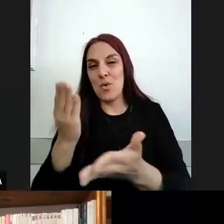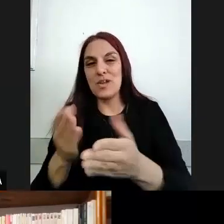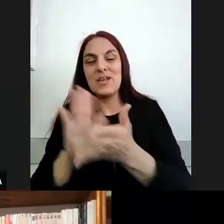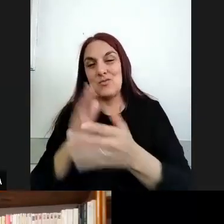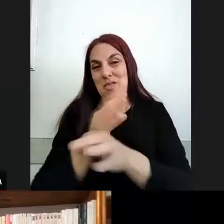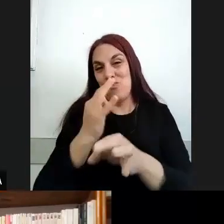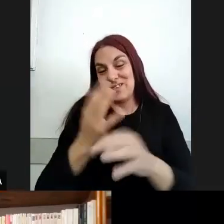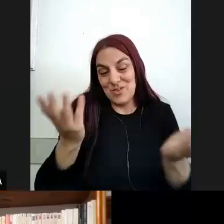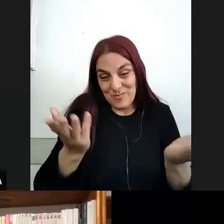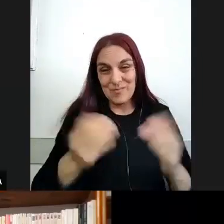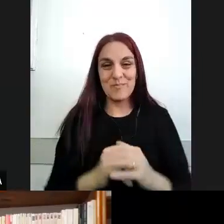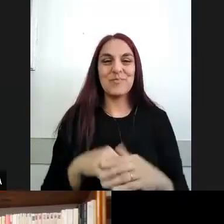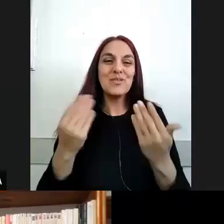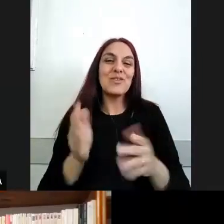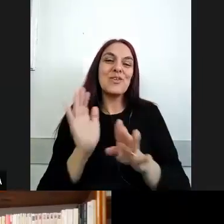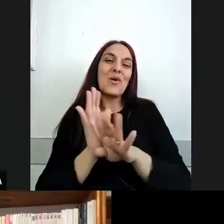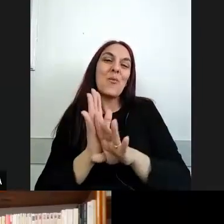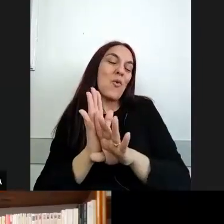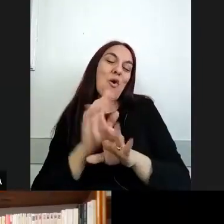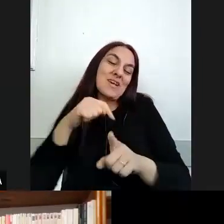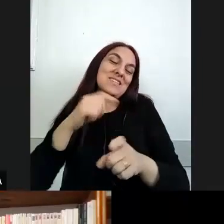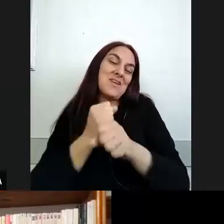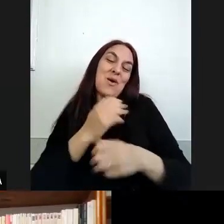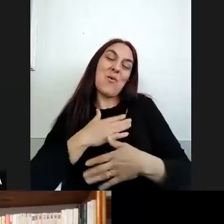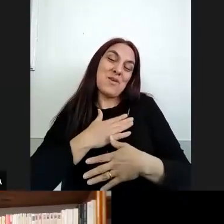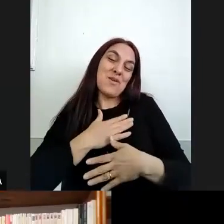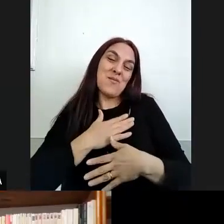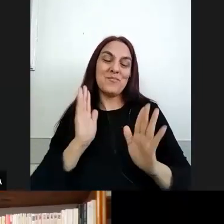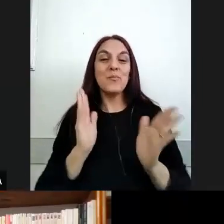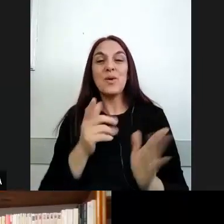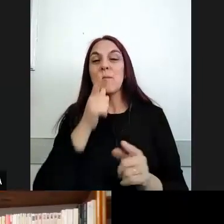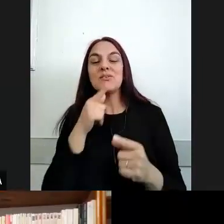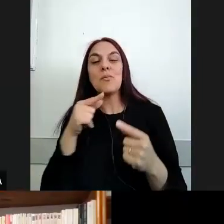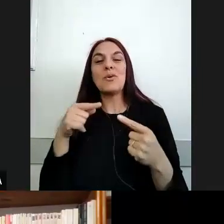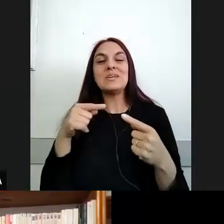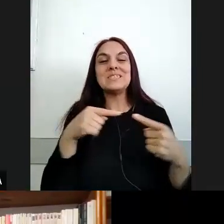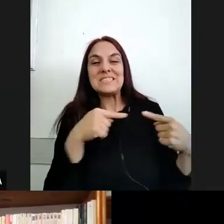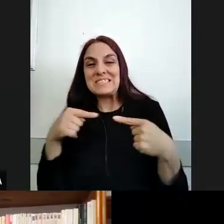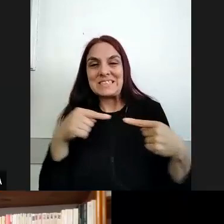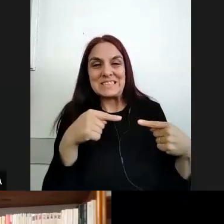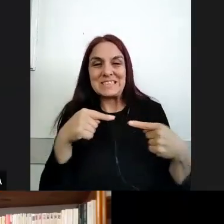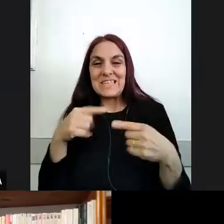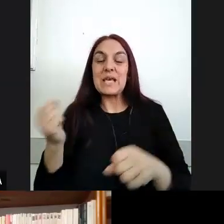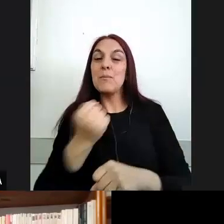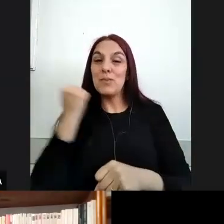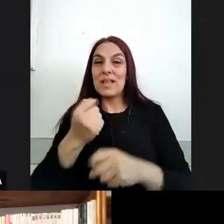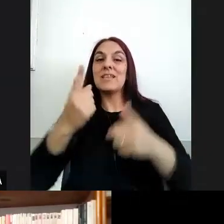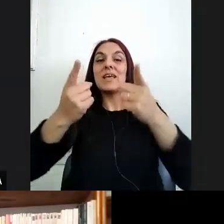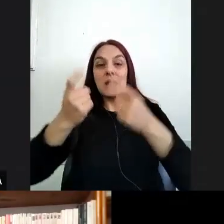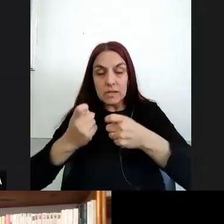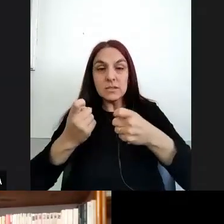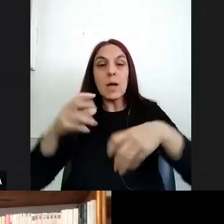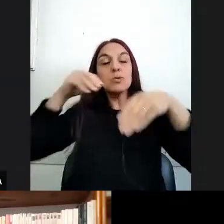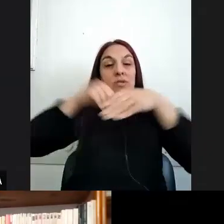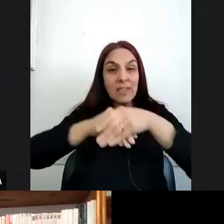con lo cual es un poco mi sesgo creo que esta es una tensión digamos importante que también digamos debe atravesar la